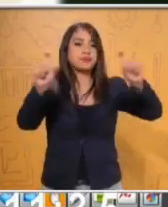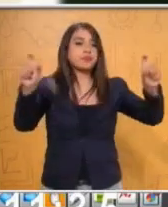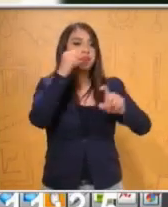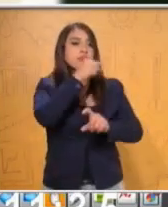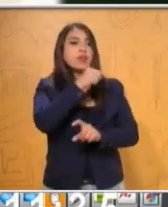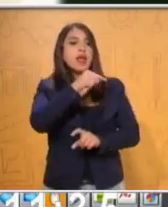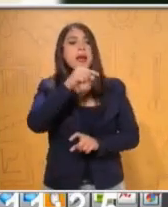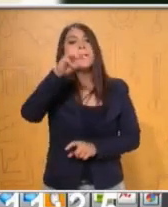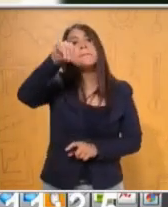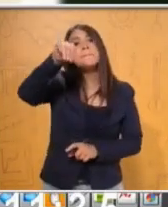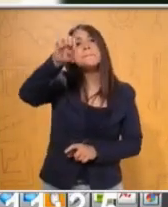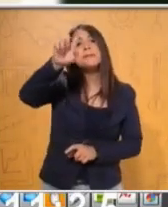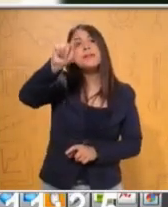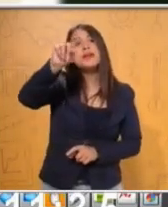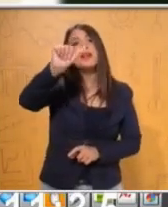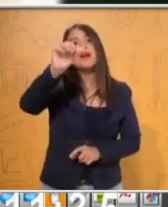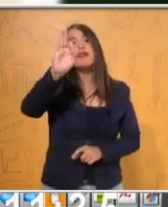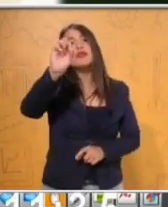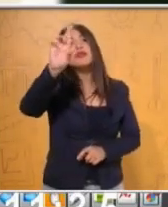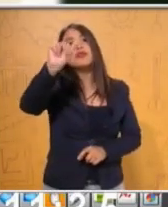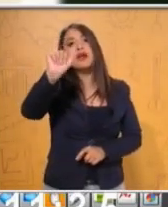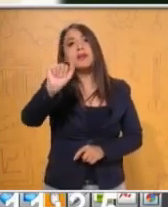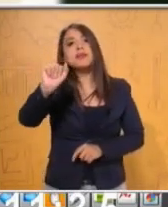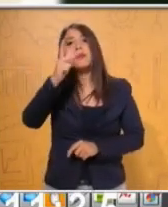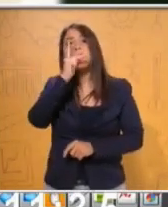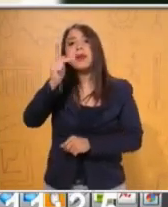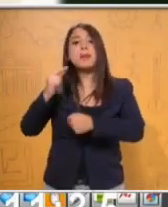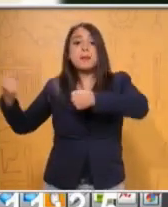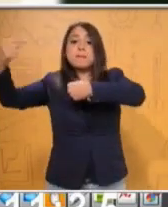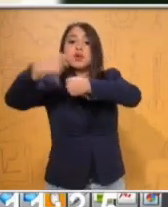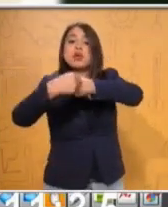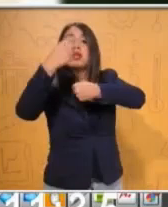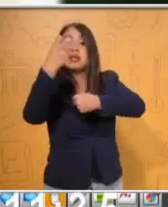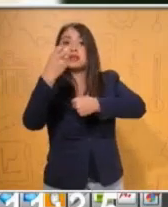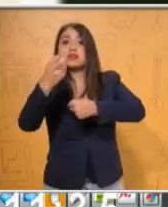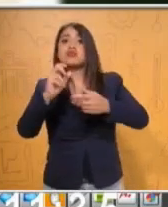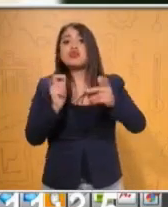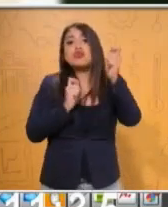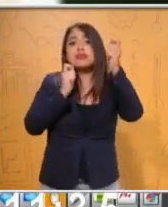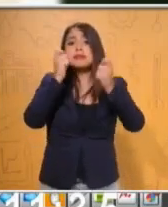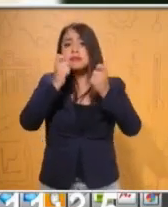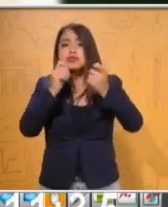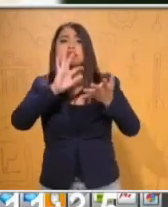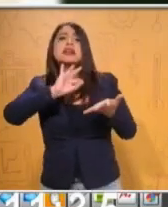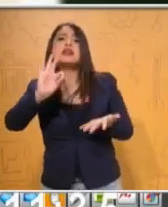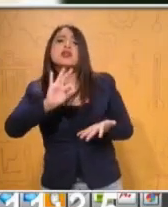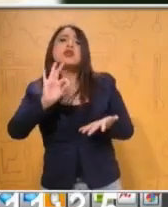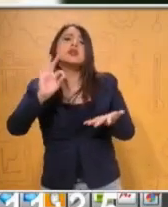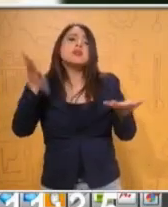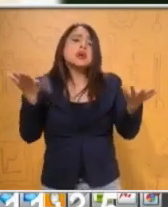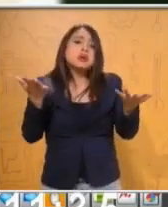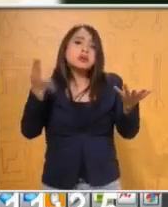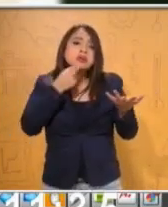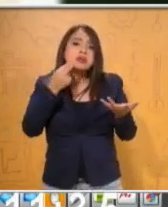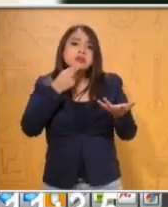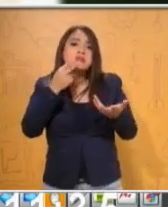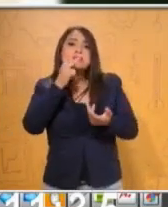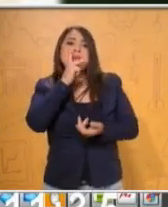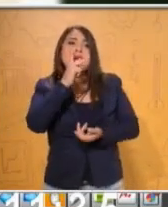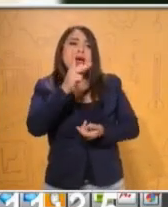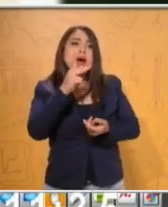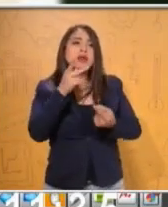Son expresiones en las que se usan las palabras con un sentido distinto a lo habitual. Con el fin de establecer una